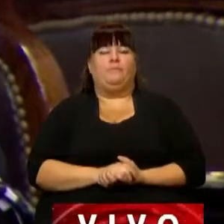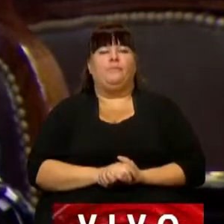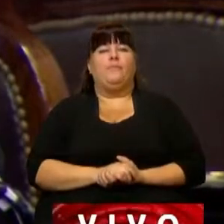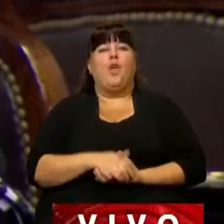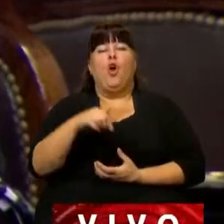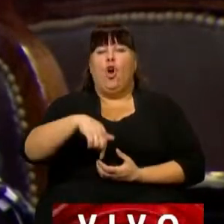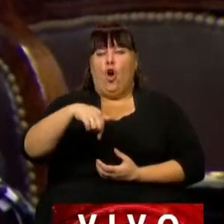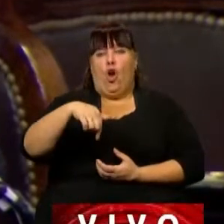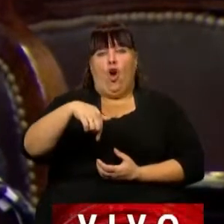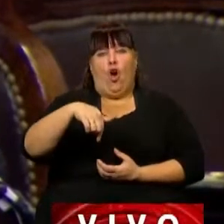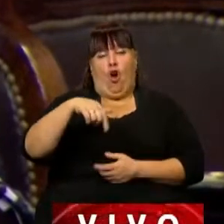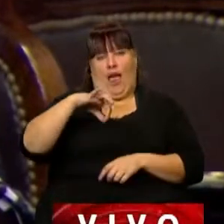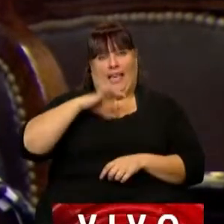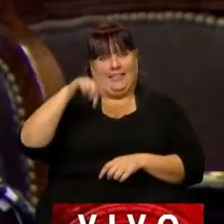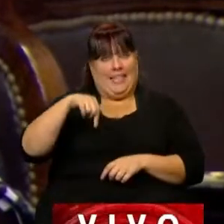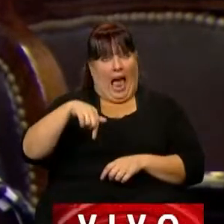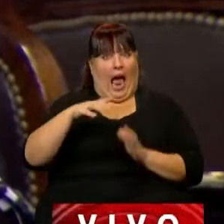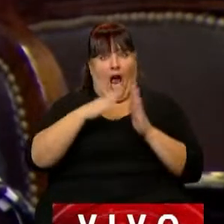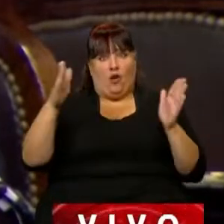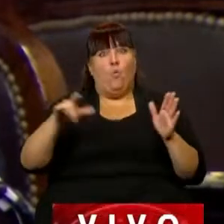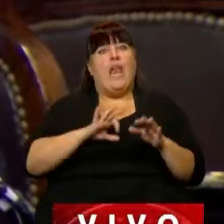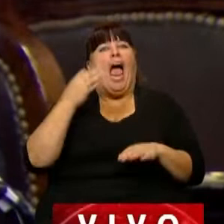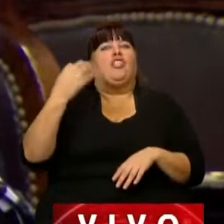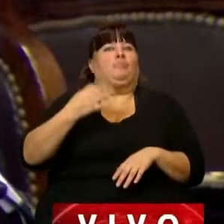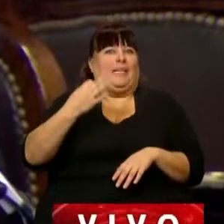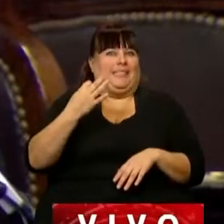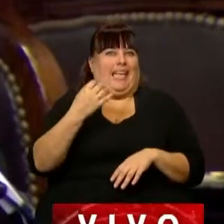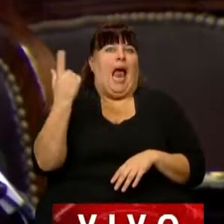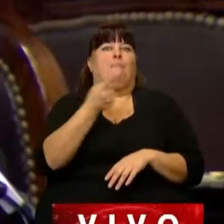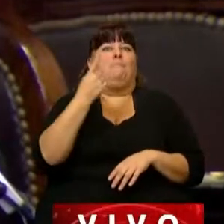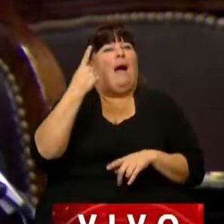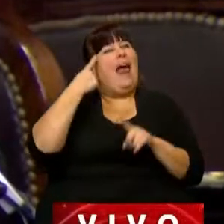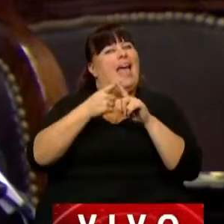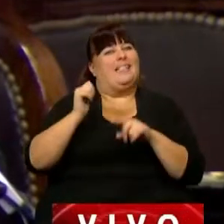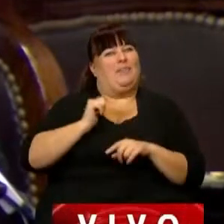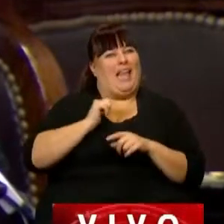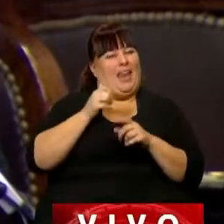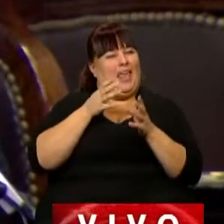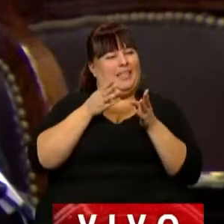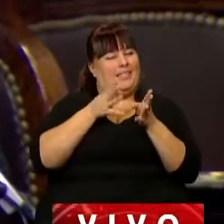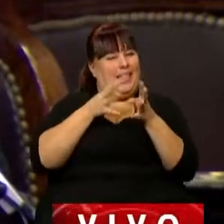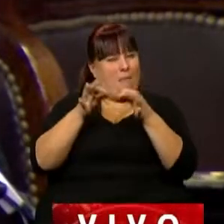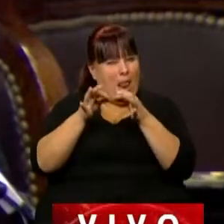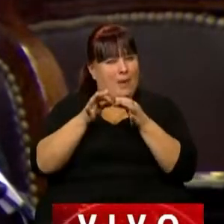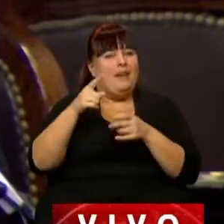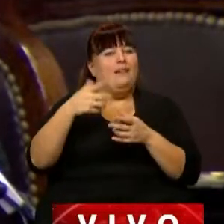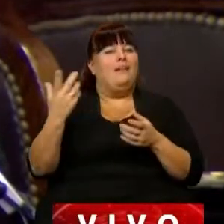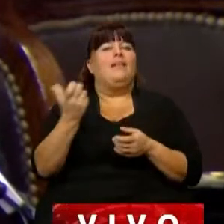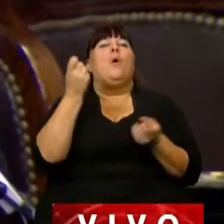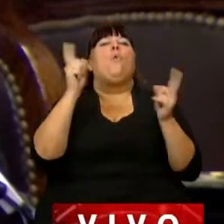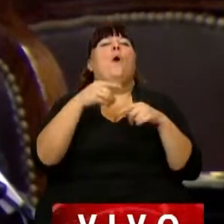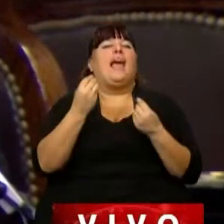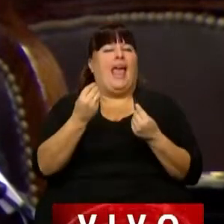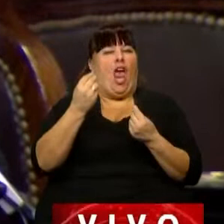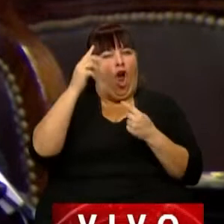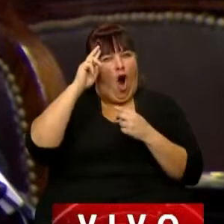Hoy, en este año, que es un año muy especial para nuestros veteranos y veteranas, ellos han recuperado lo que merecían,